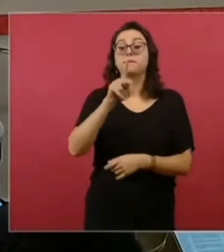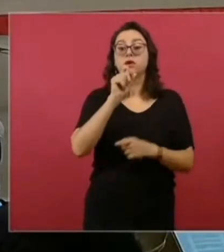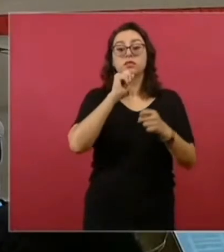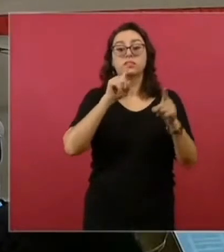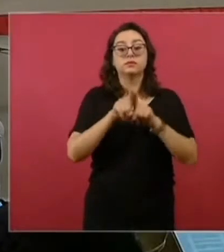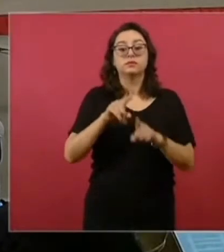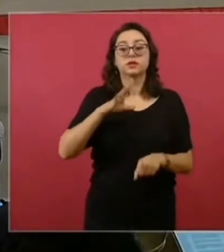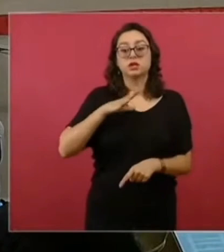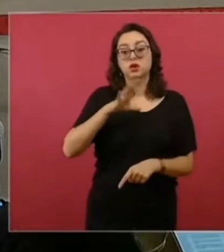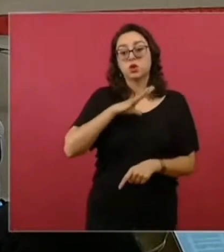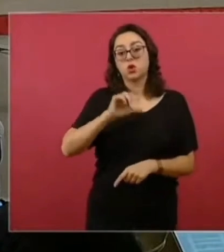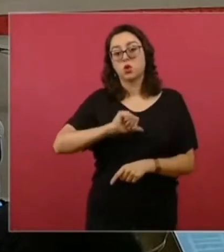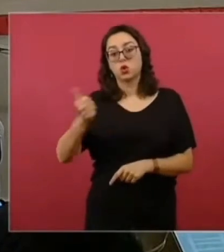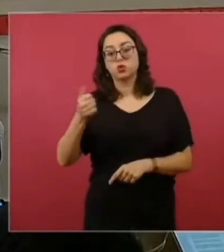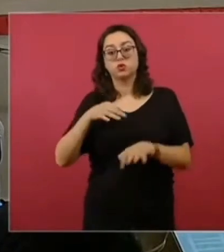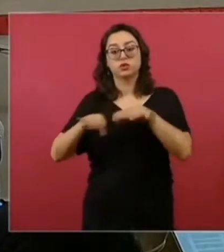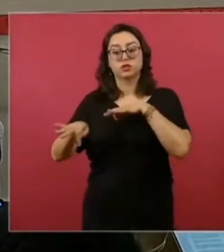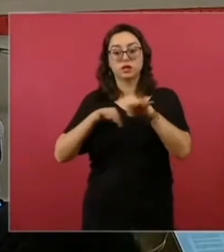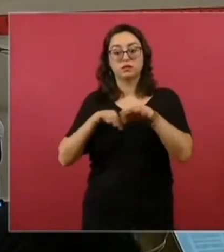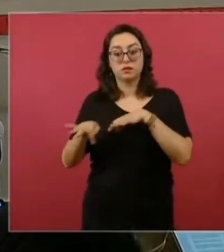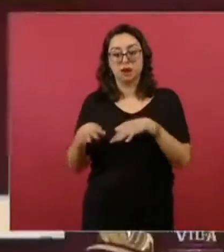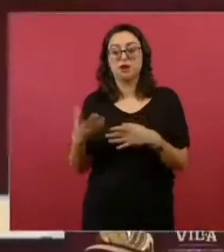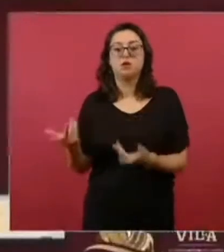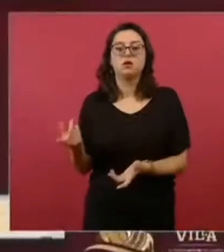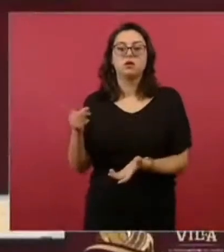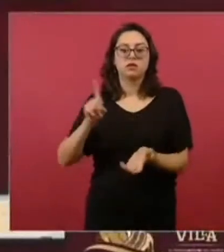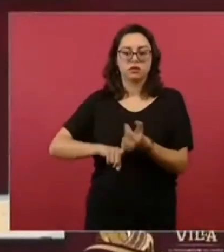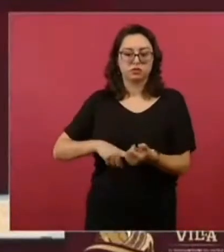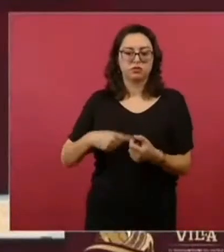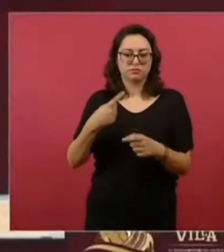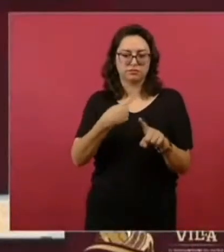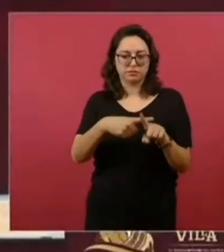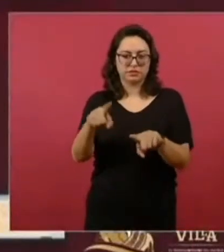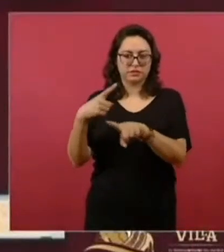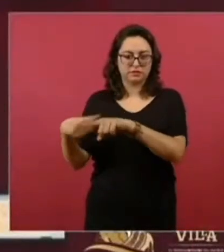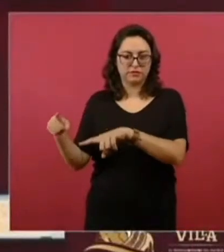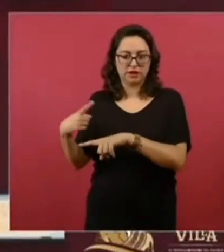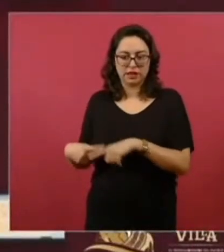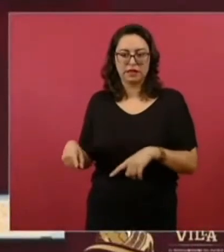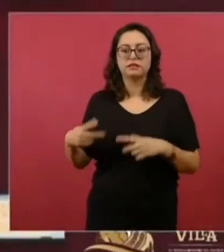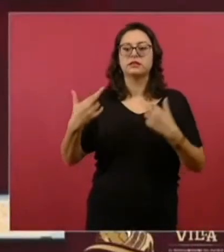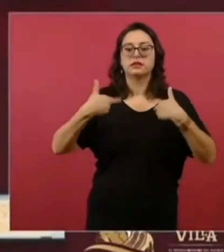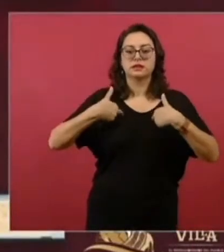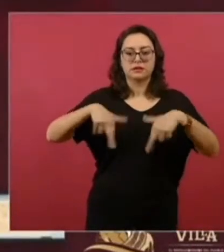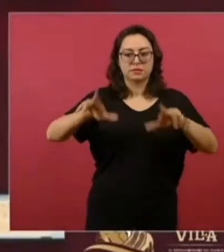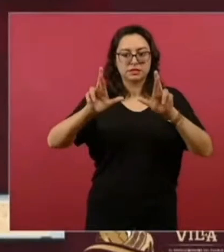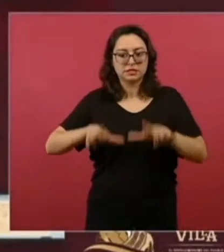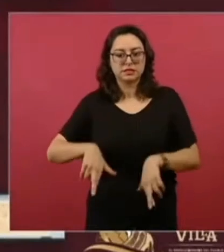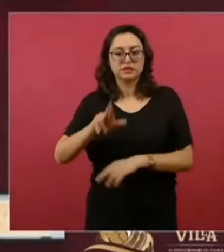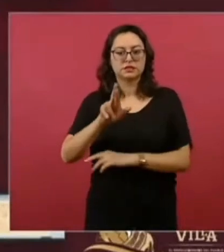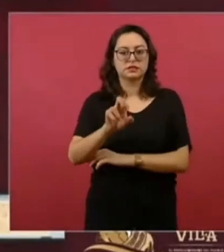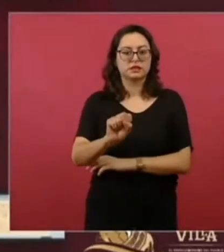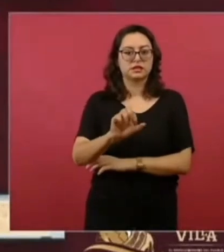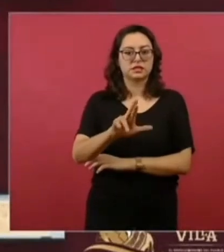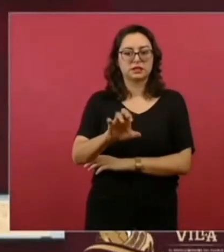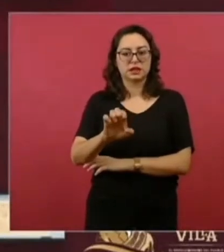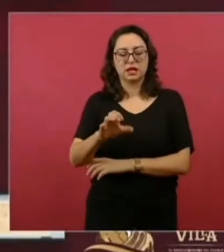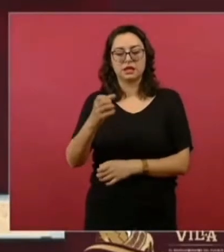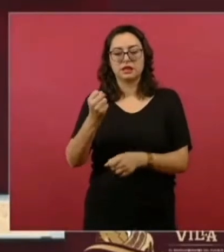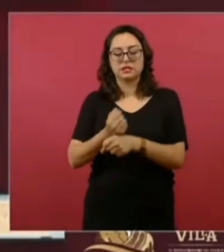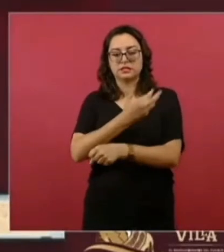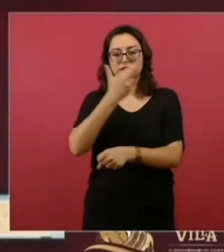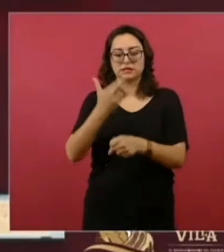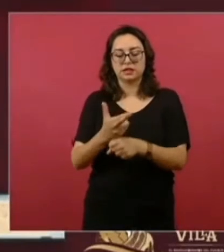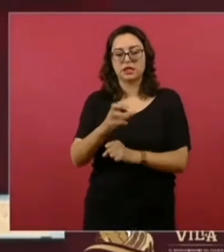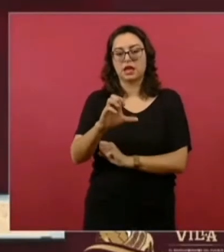con la consultoría jurídica del país, con nuestras representaciones en el exterior, en relaciones exteriores, con la Secretaría de Cultura a través